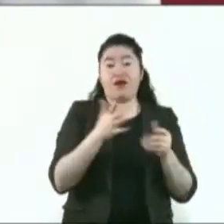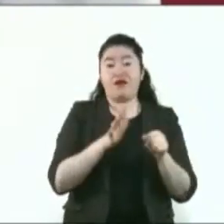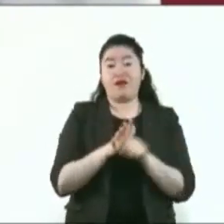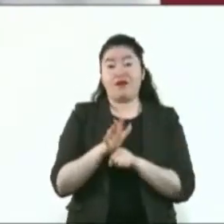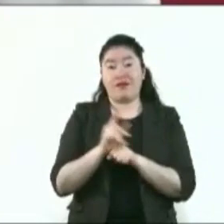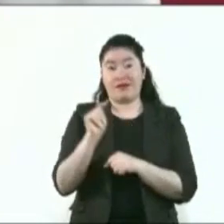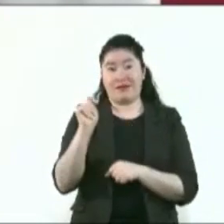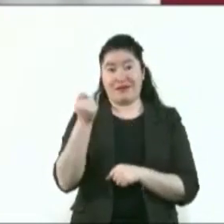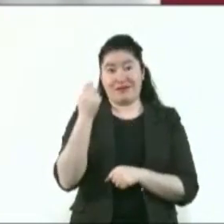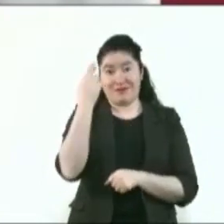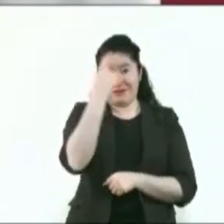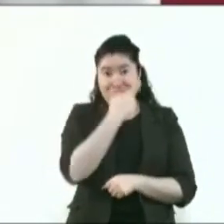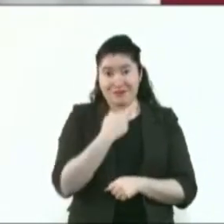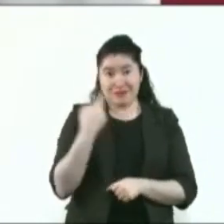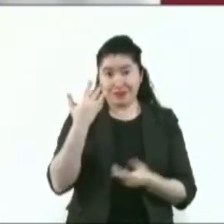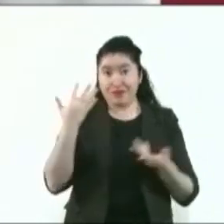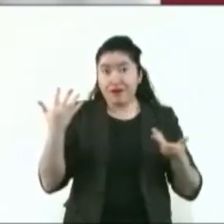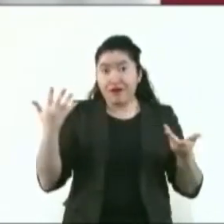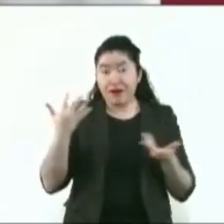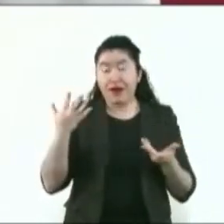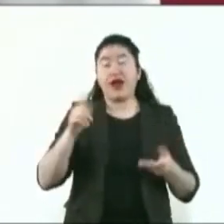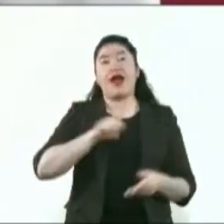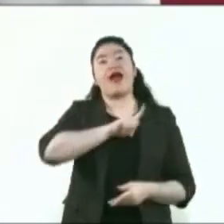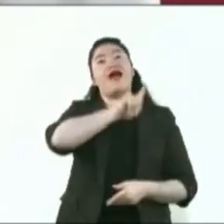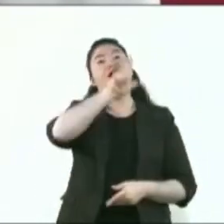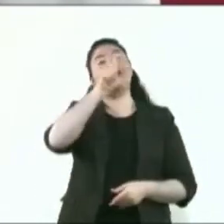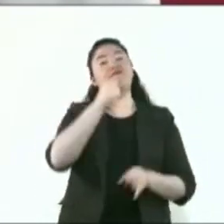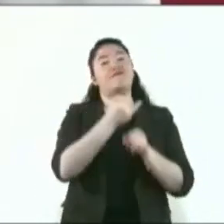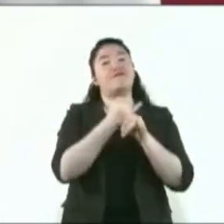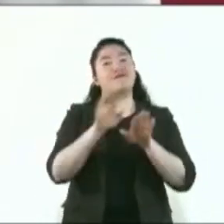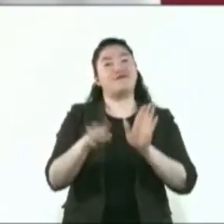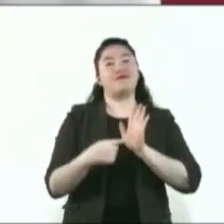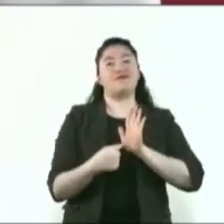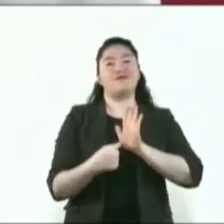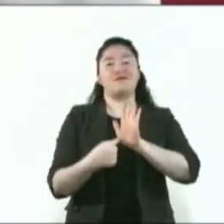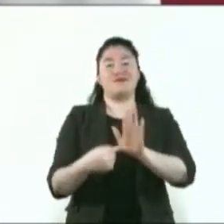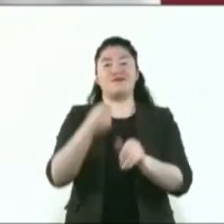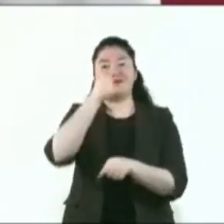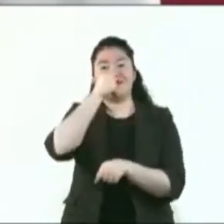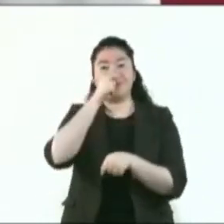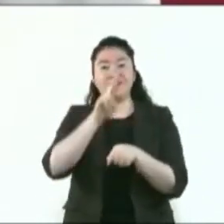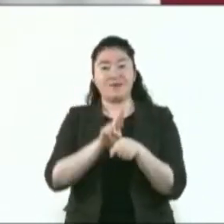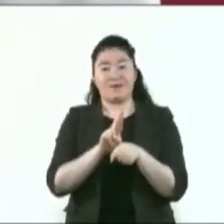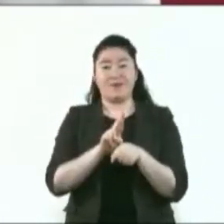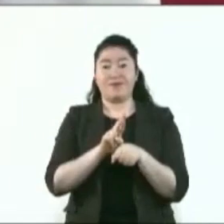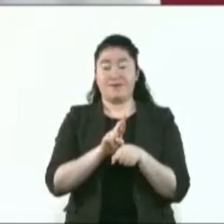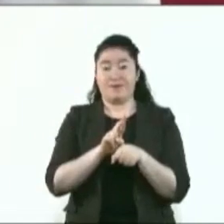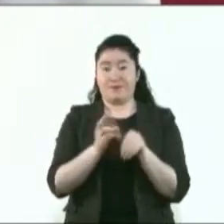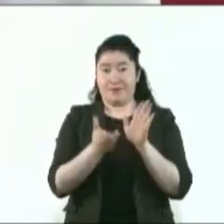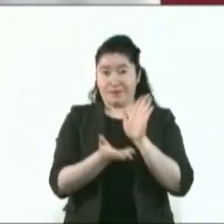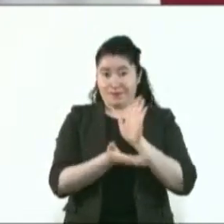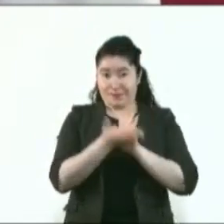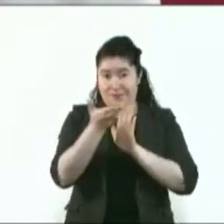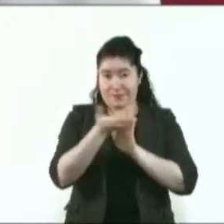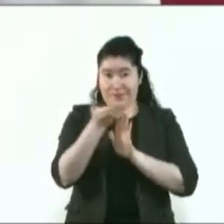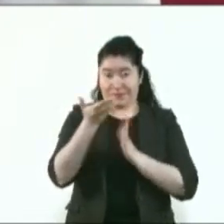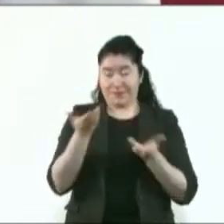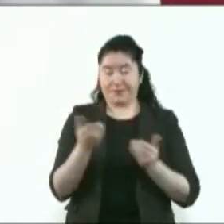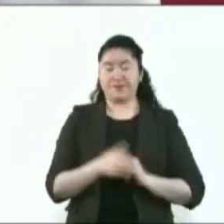revisión y a partir de ahí es la información que presenta el Secretario de Obras y Servicios. ¿Qué es lo importante?